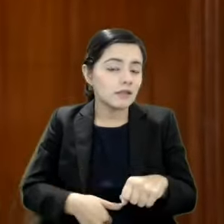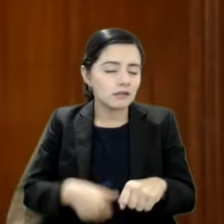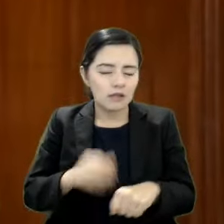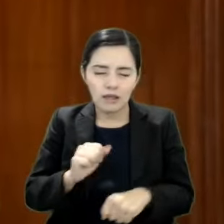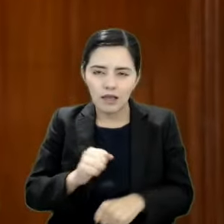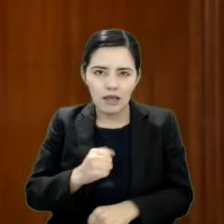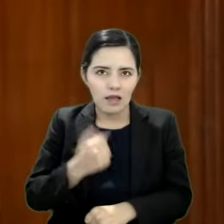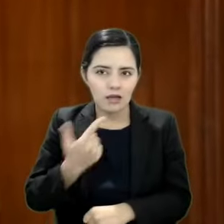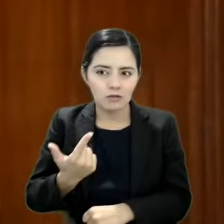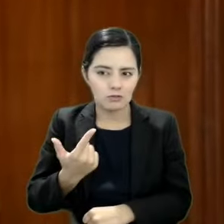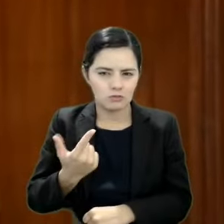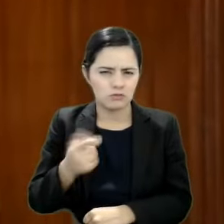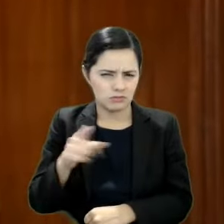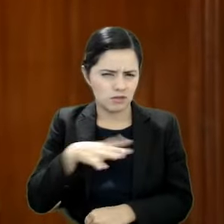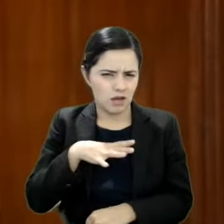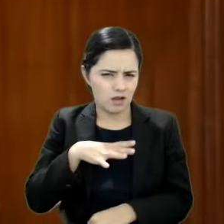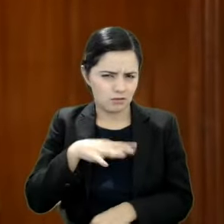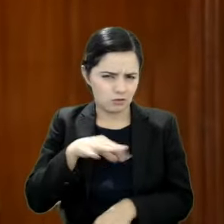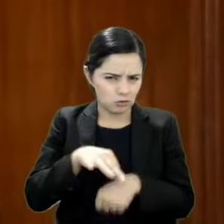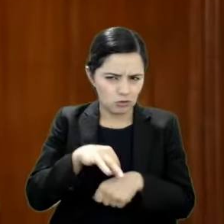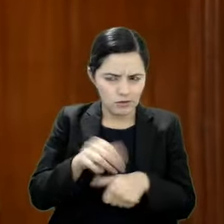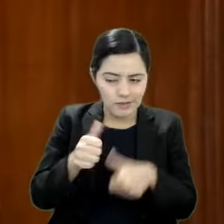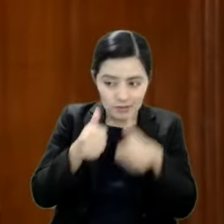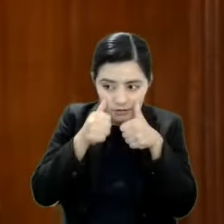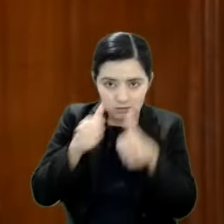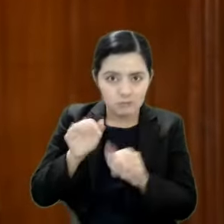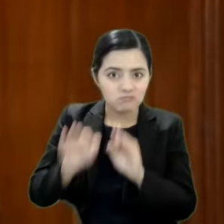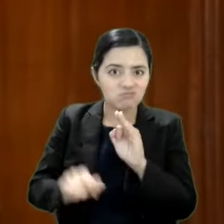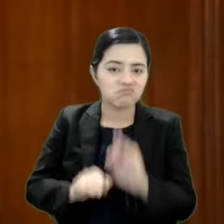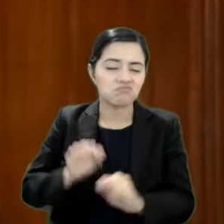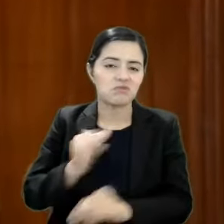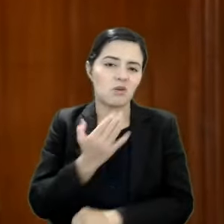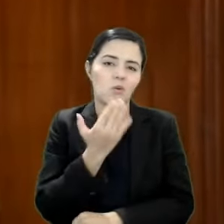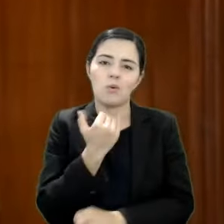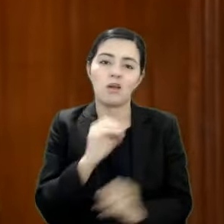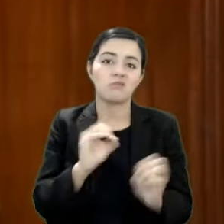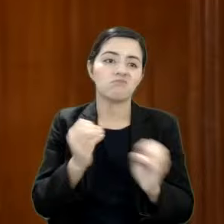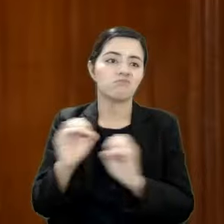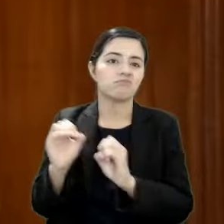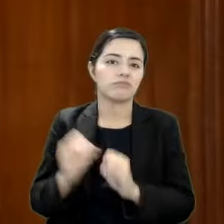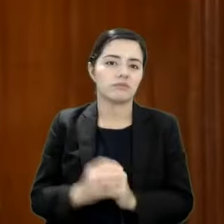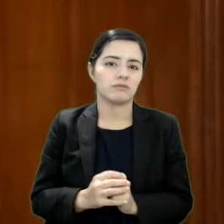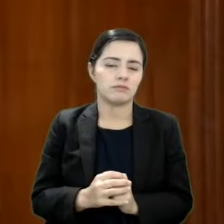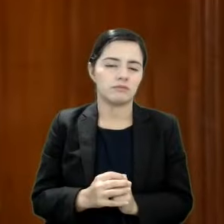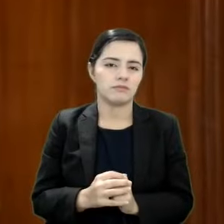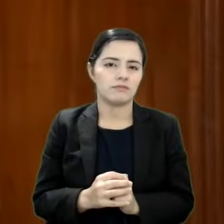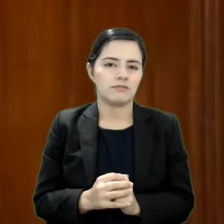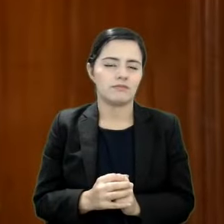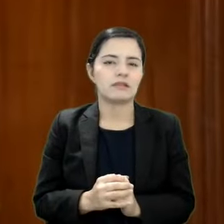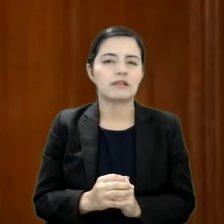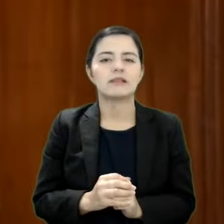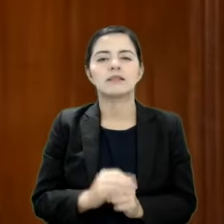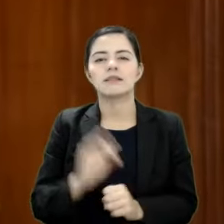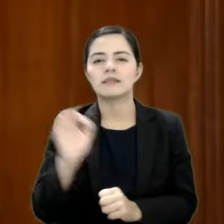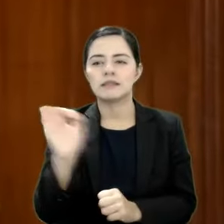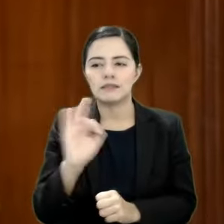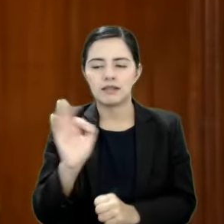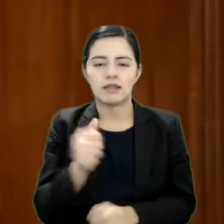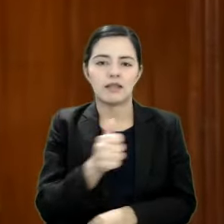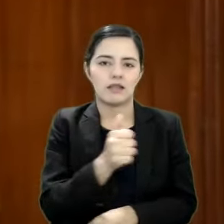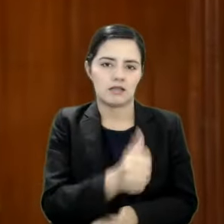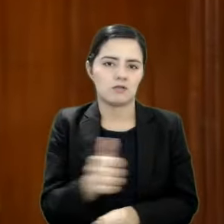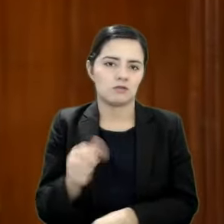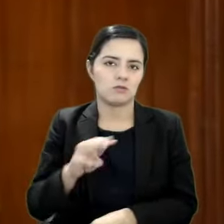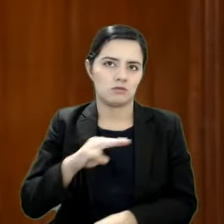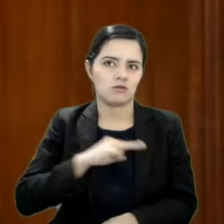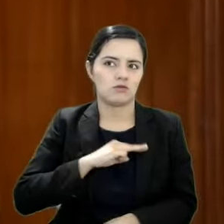para tener su atención. Esto es que, si bien en cada uno de los municipios,